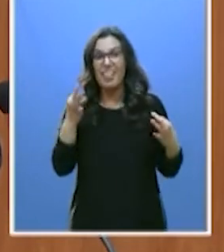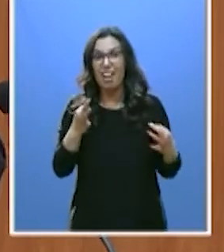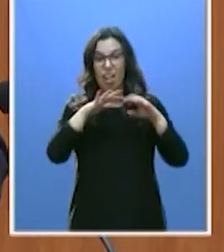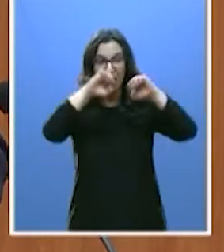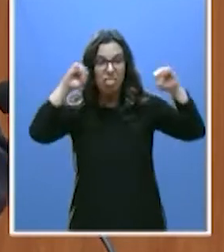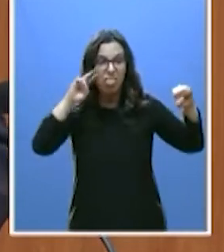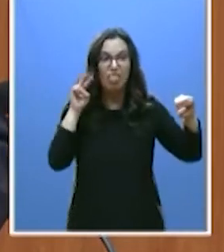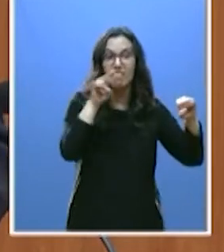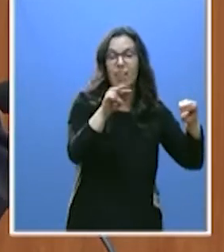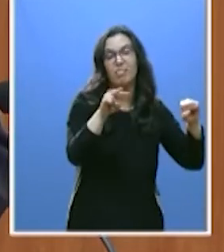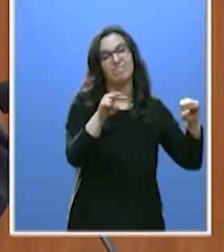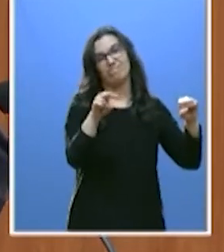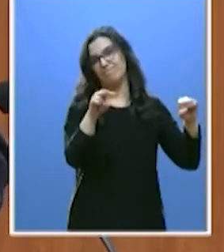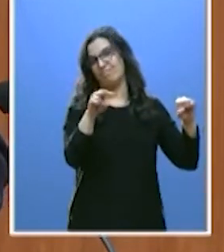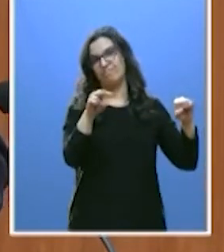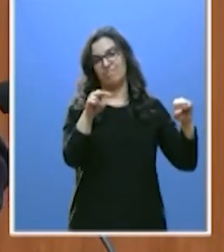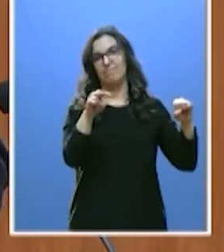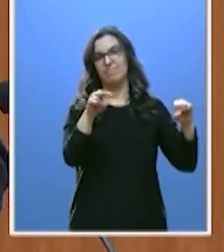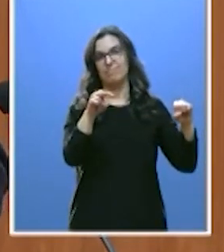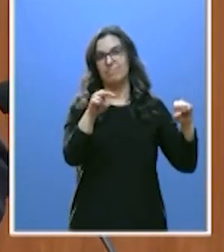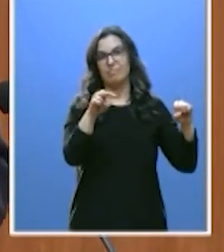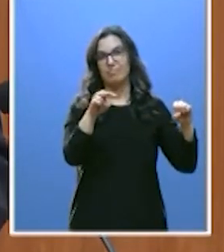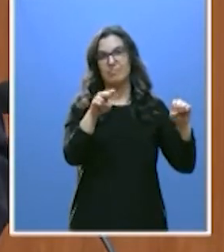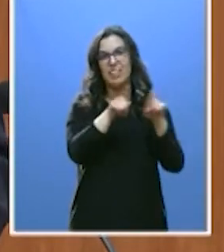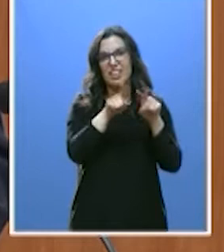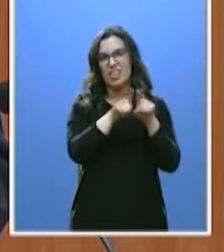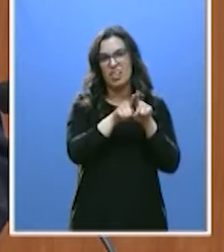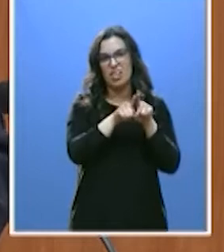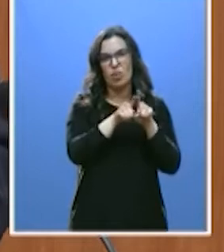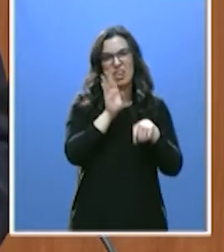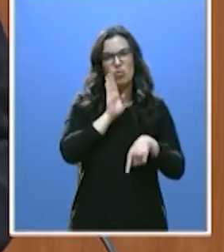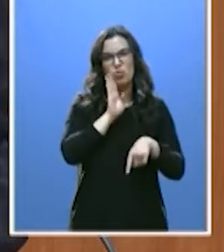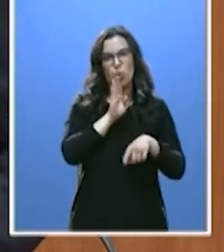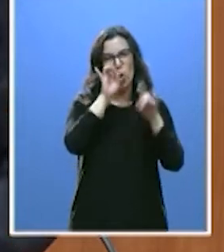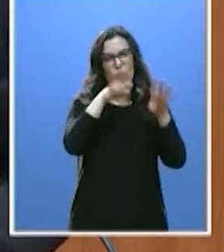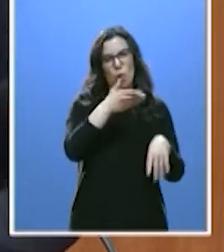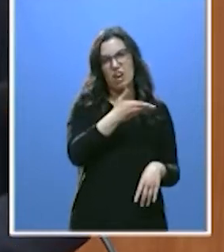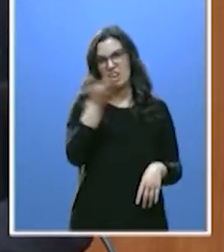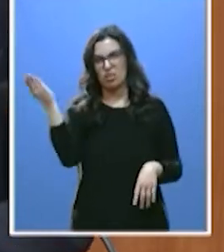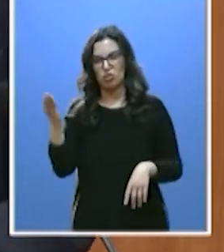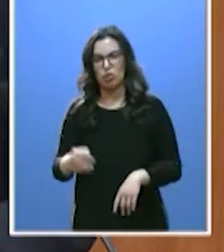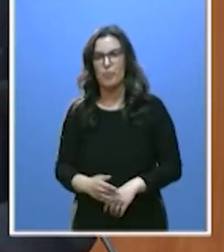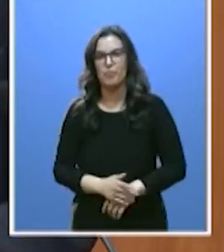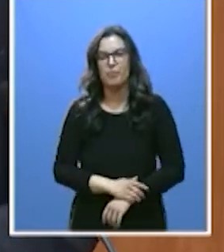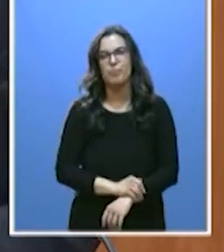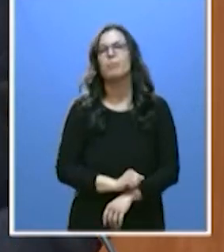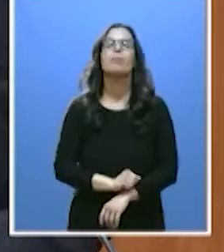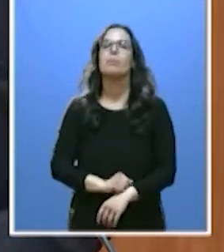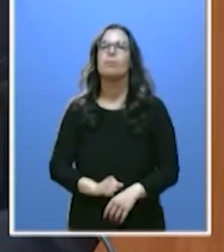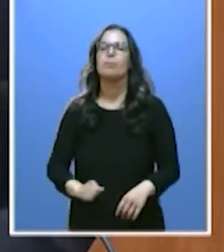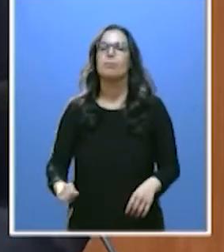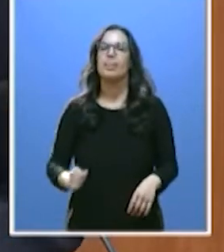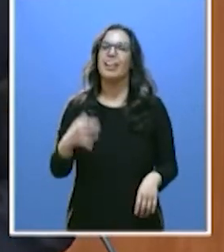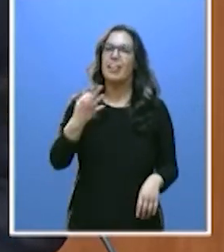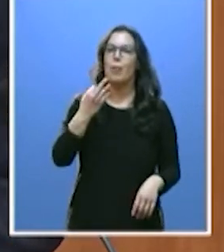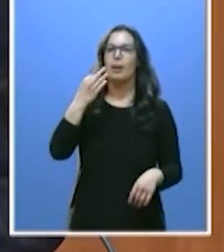puedo asegurárselo, se alberga la misma putridez que en cualquier ser humano. Atiendan más bien a las